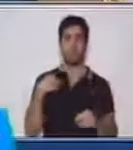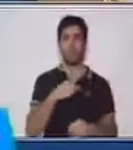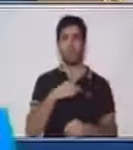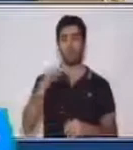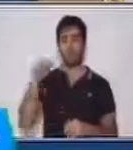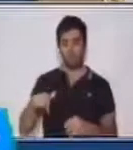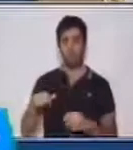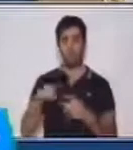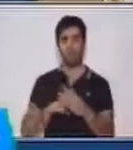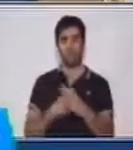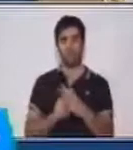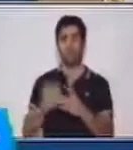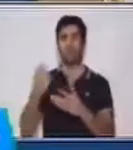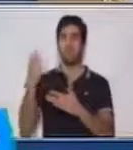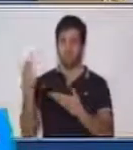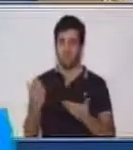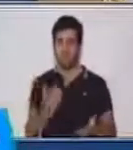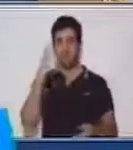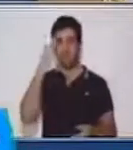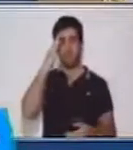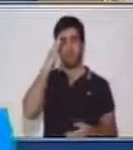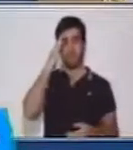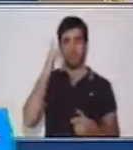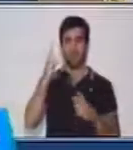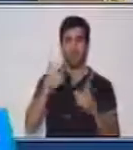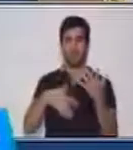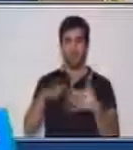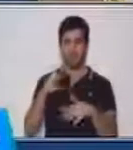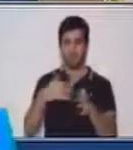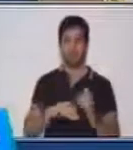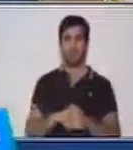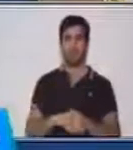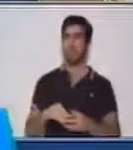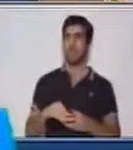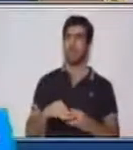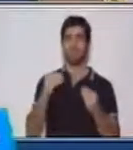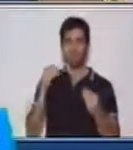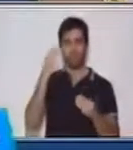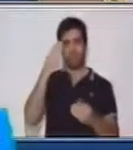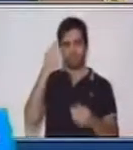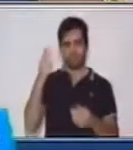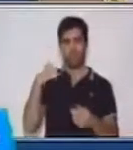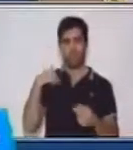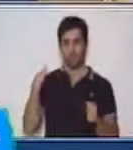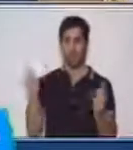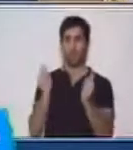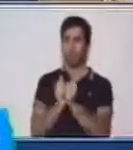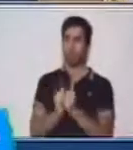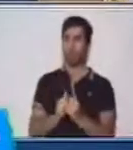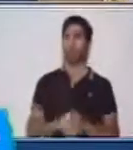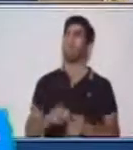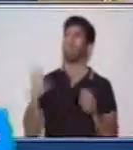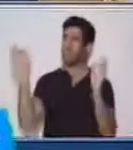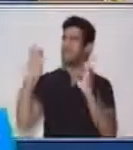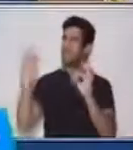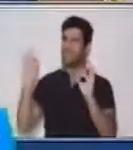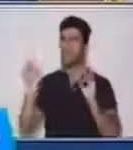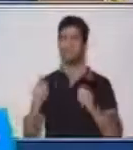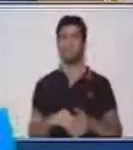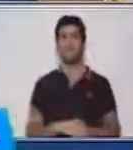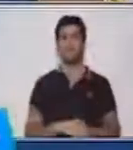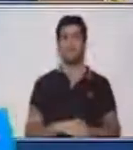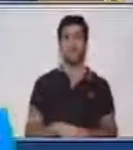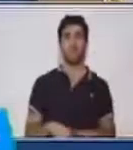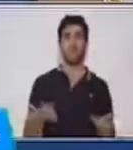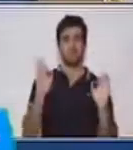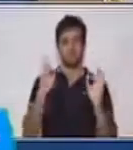quiero dar la más cordial bienvenida a Pablo en el lenguaje de señas. Gracias por estar con nosotros y bienvenido. Muy bien, niños, en esta